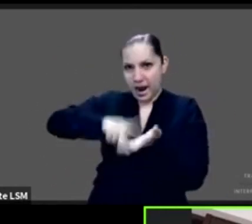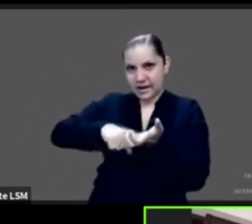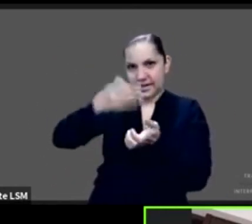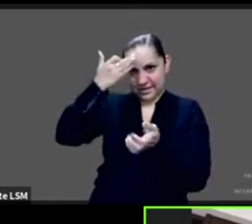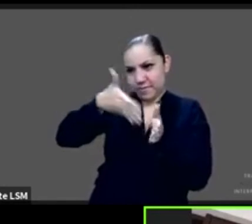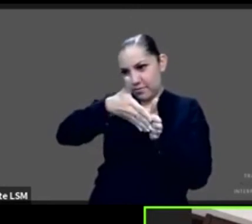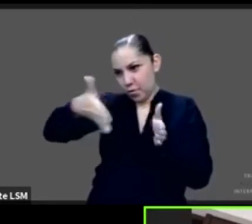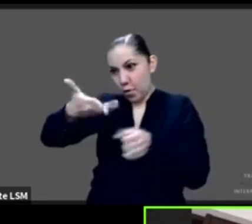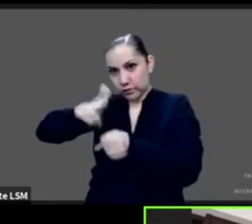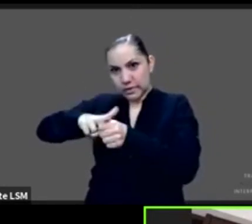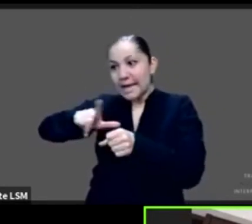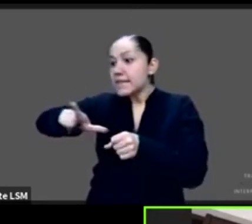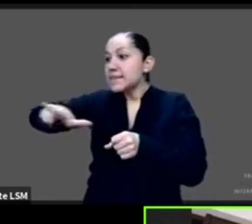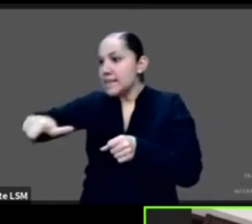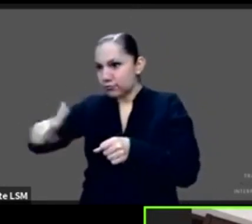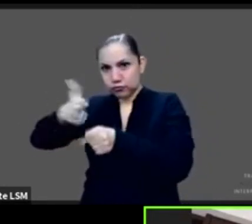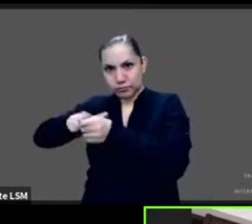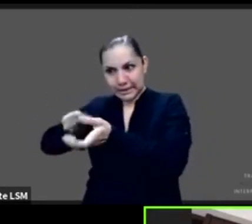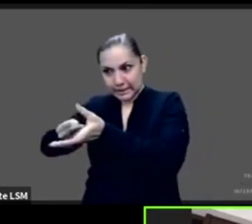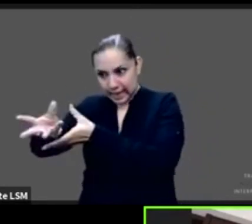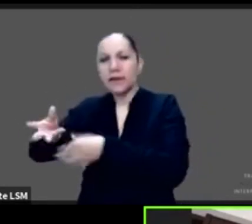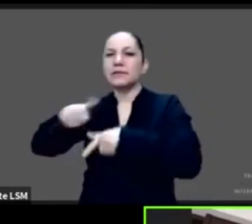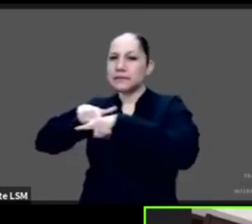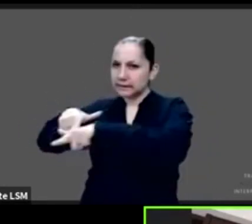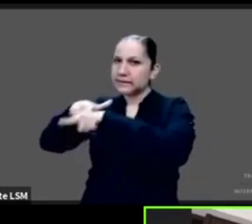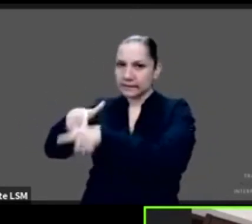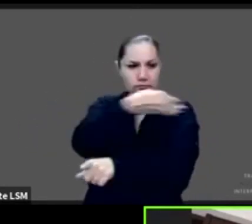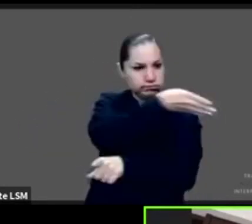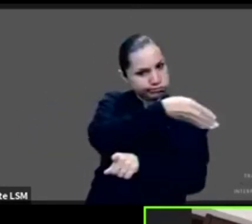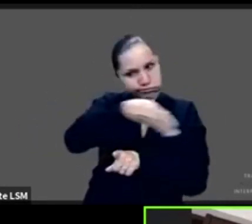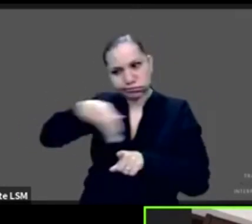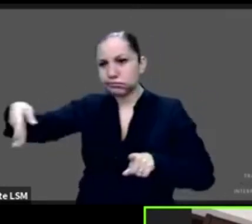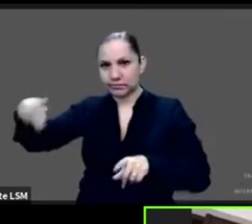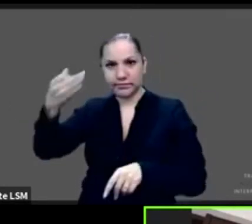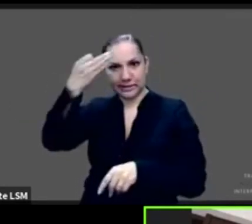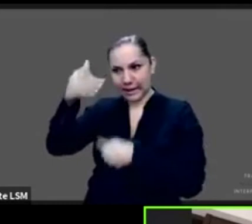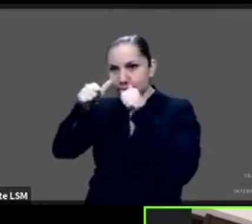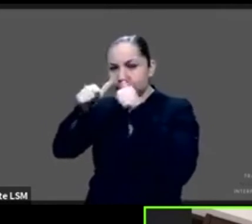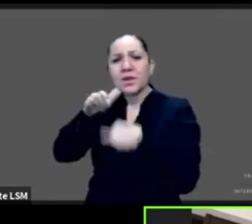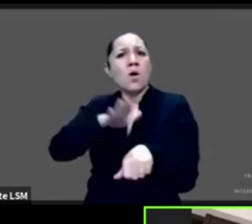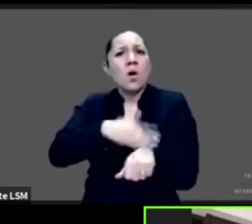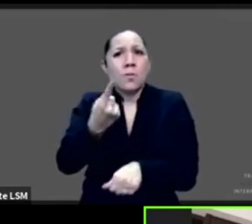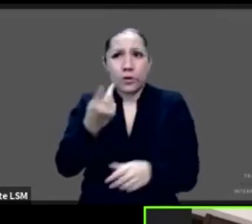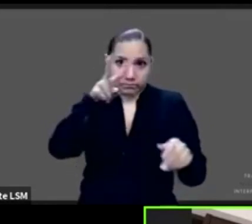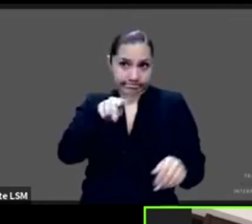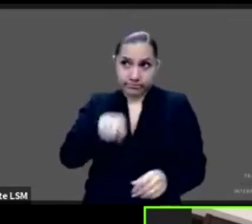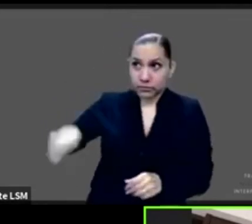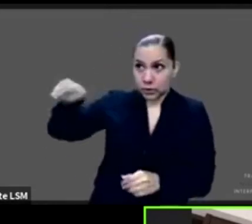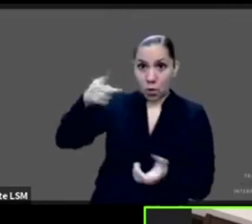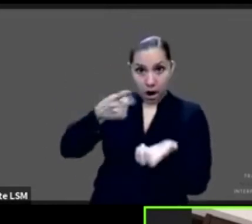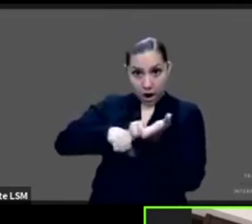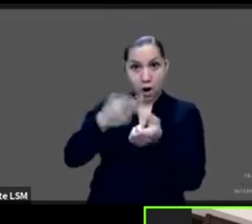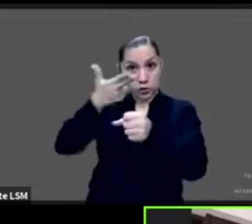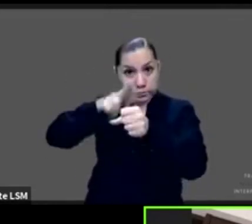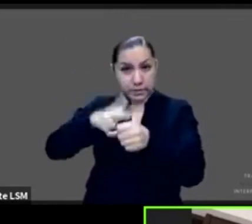qué? Porque desgraciadamente a veces la carga del sector salud es demasiada y sector salud no tiene